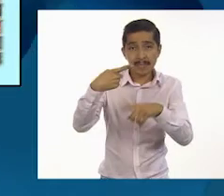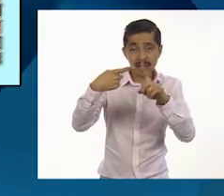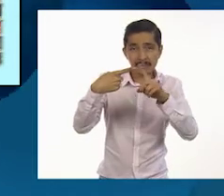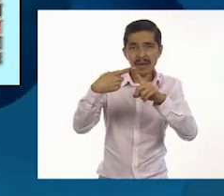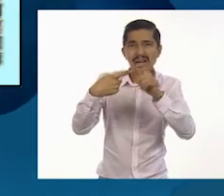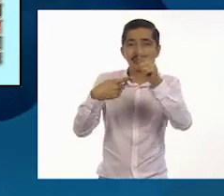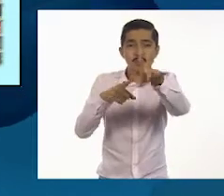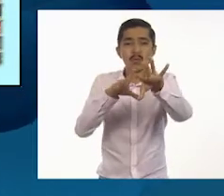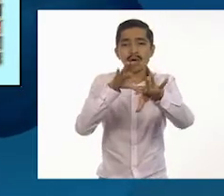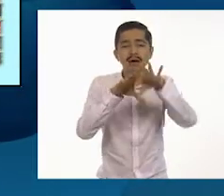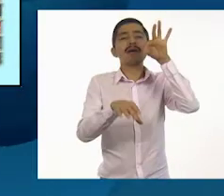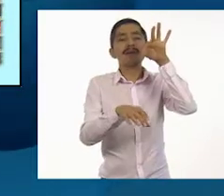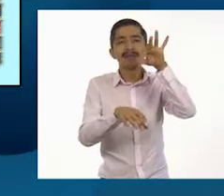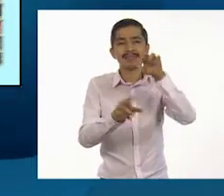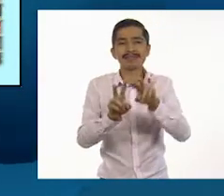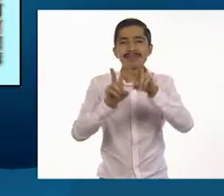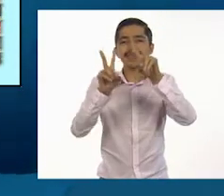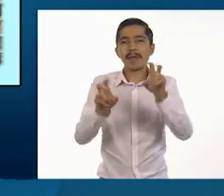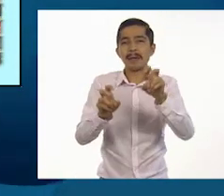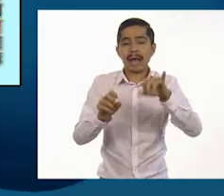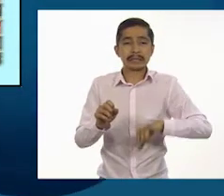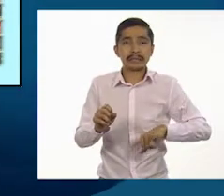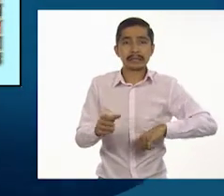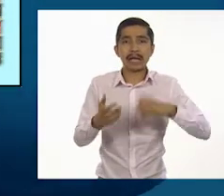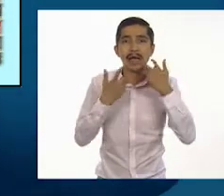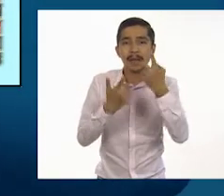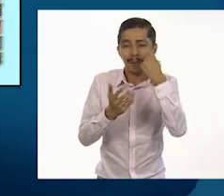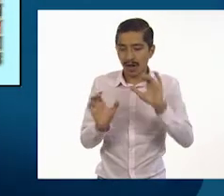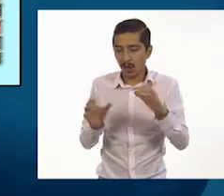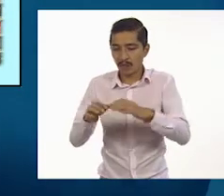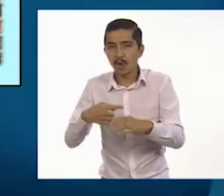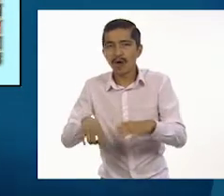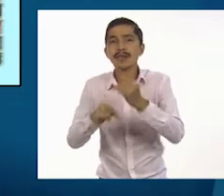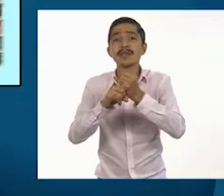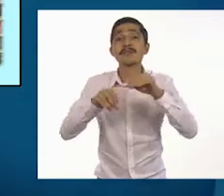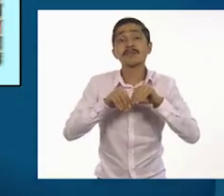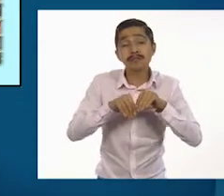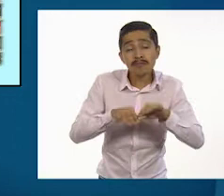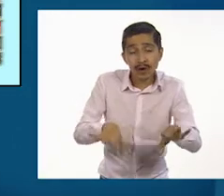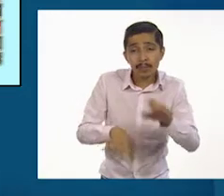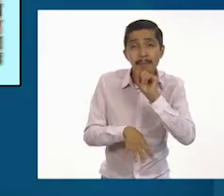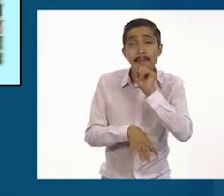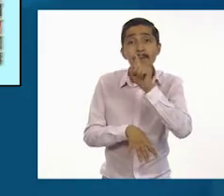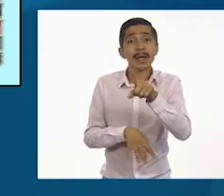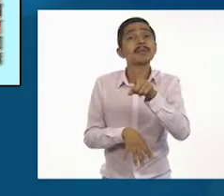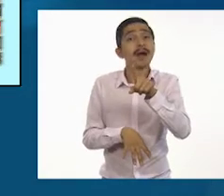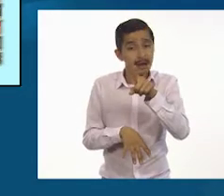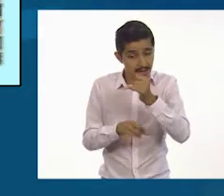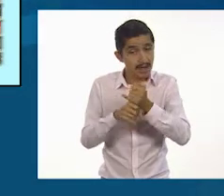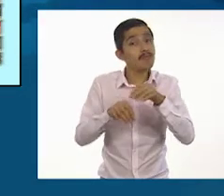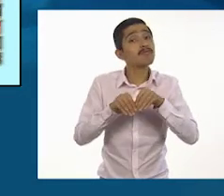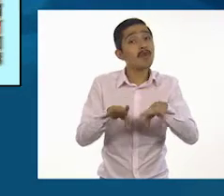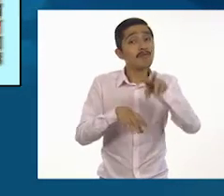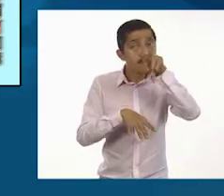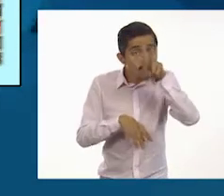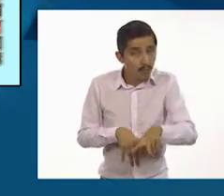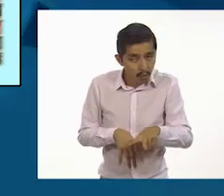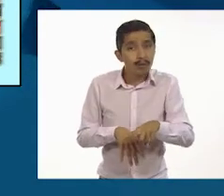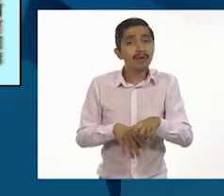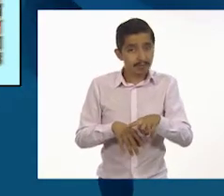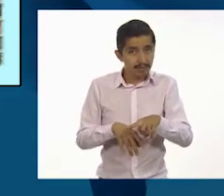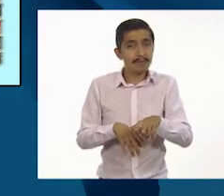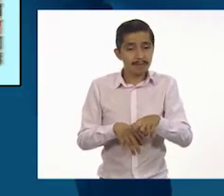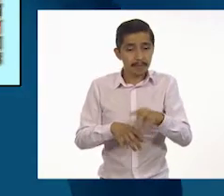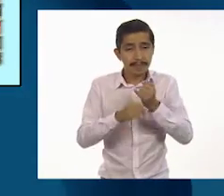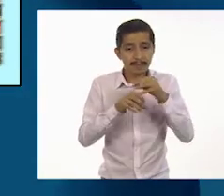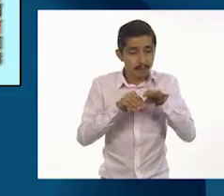de interés para su comunidad y busquen información fidedigna en distintas